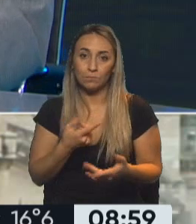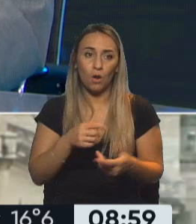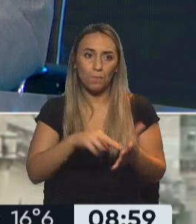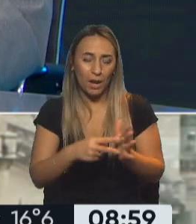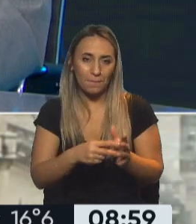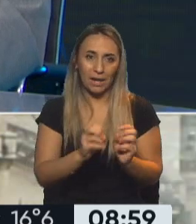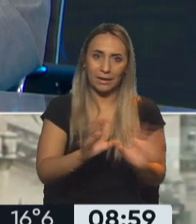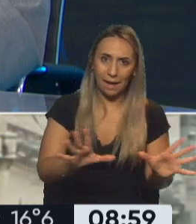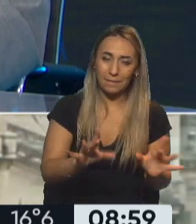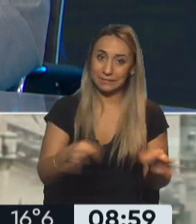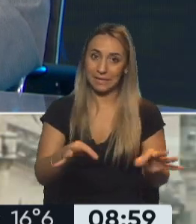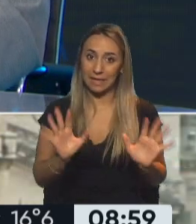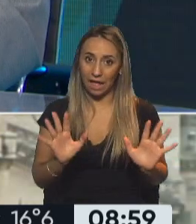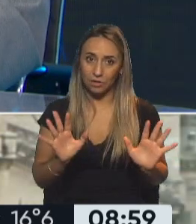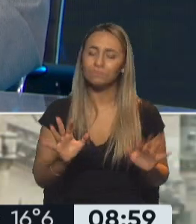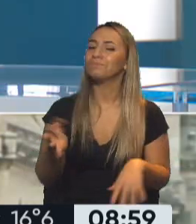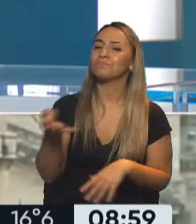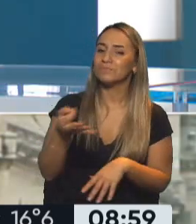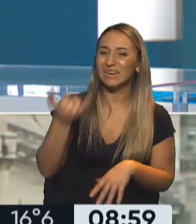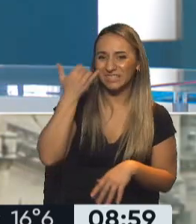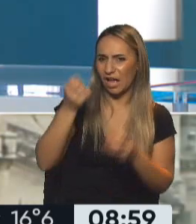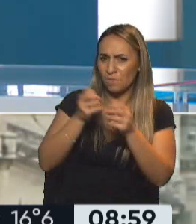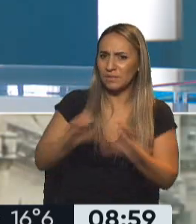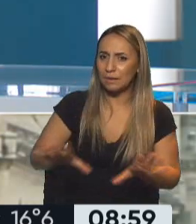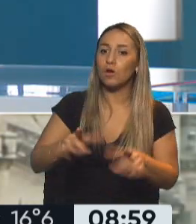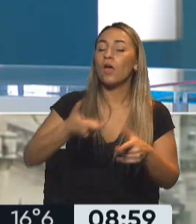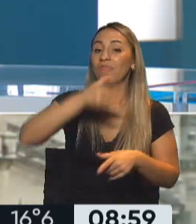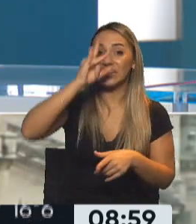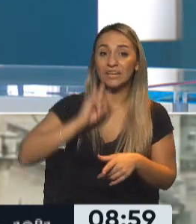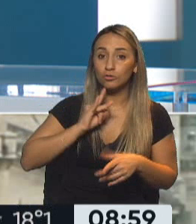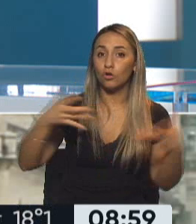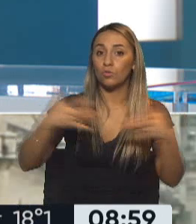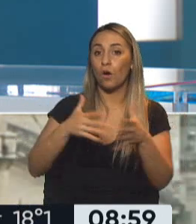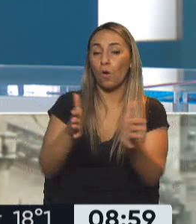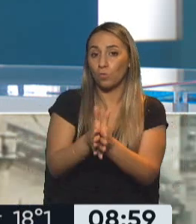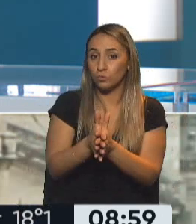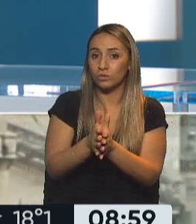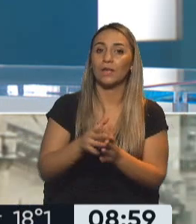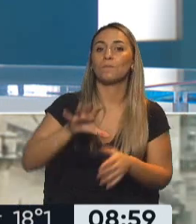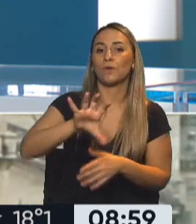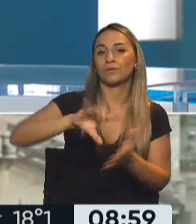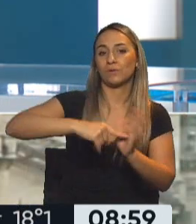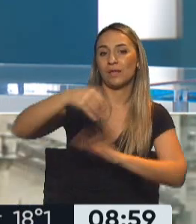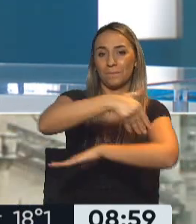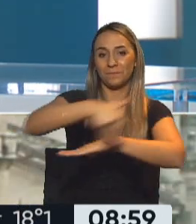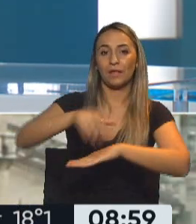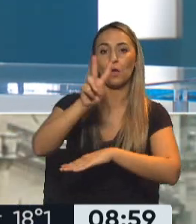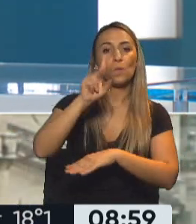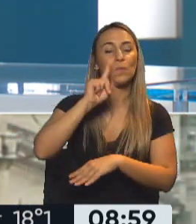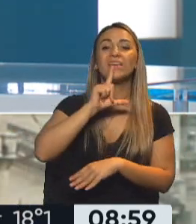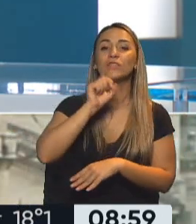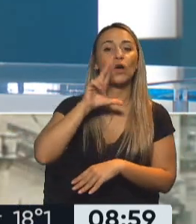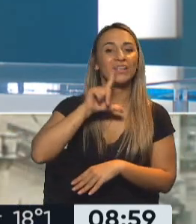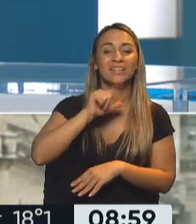Como decías recién, están en este momento ya iniciado el desayuno de Juntos en la Provincia de Buenos Aires, en la Avenida Victorica al 500,